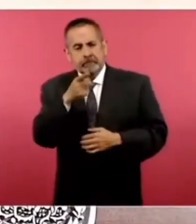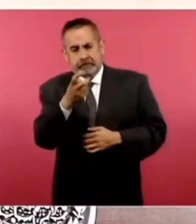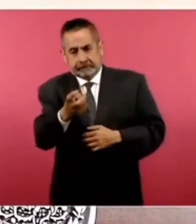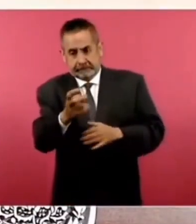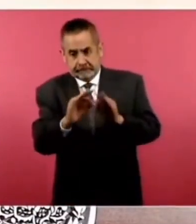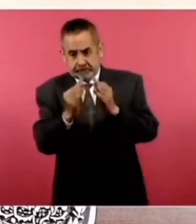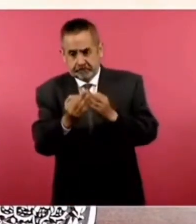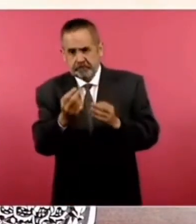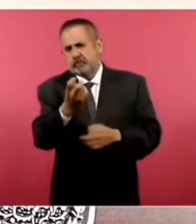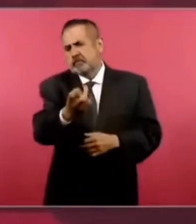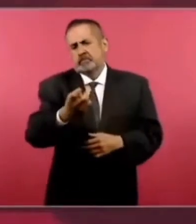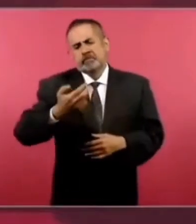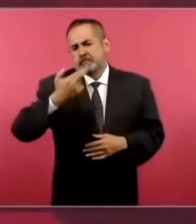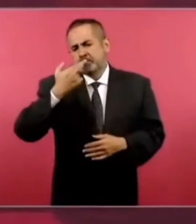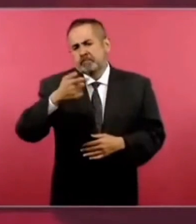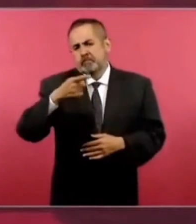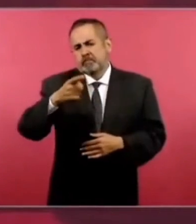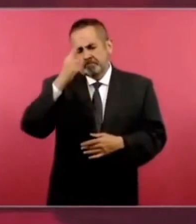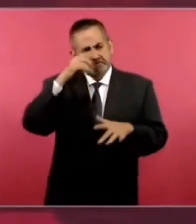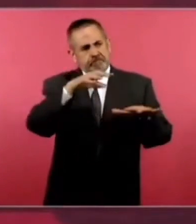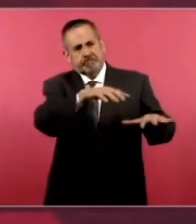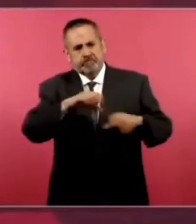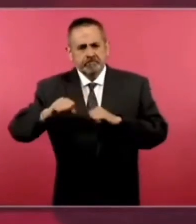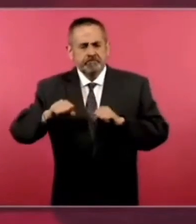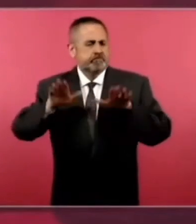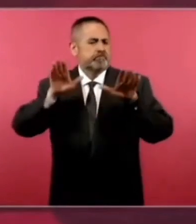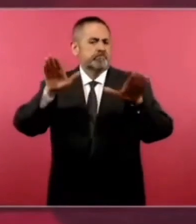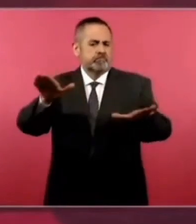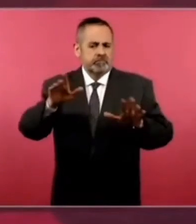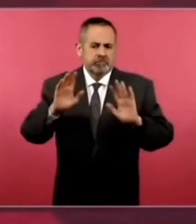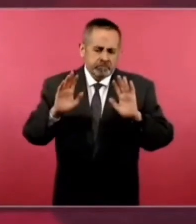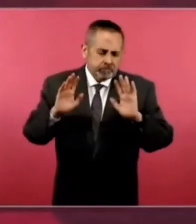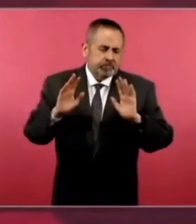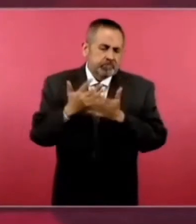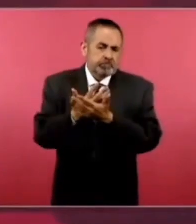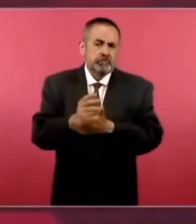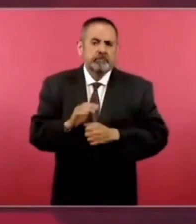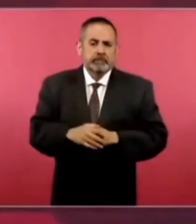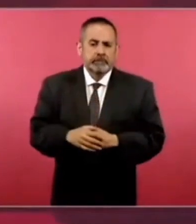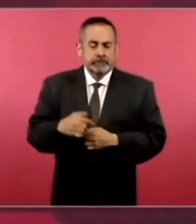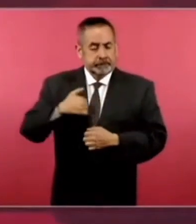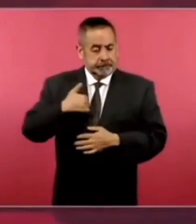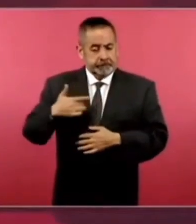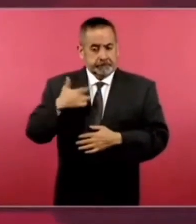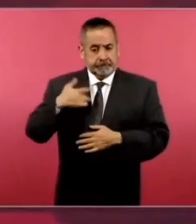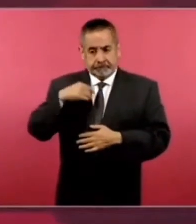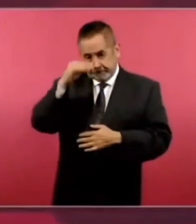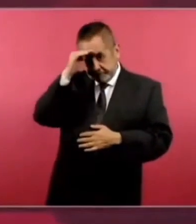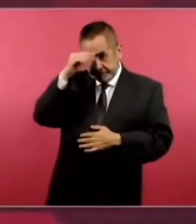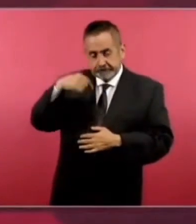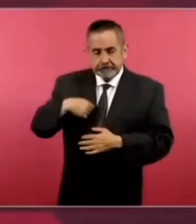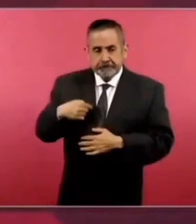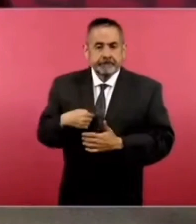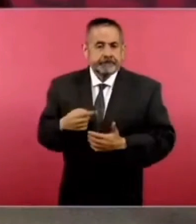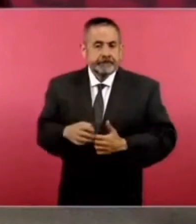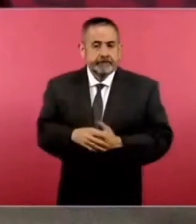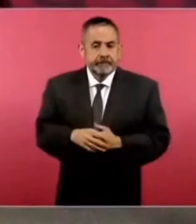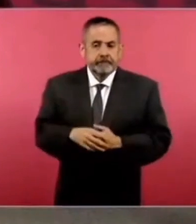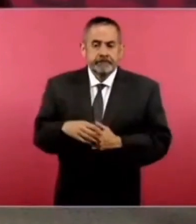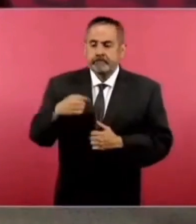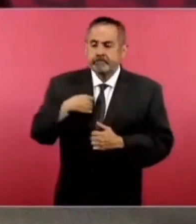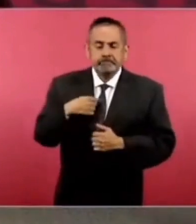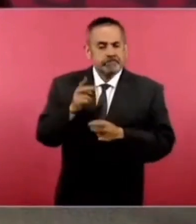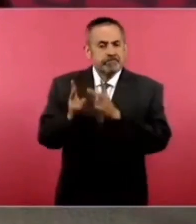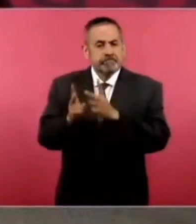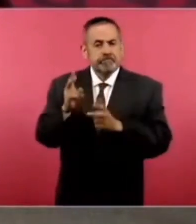mecanismo para tener los aviones. Yo lo que hice fue hablar